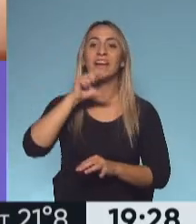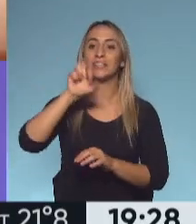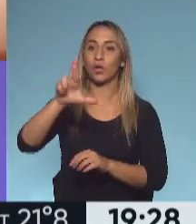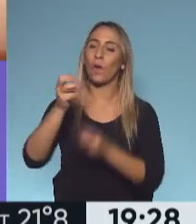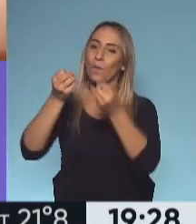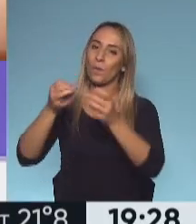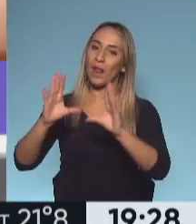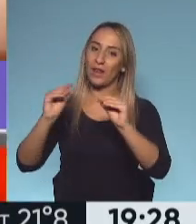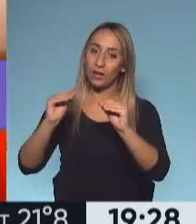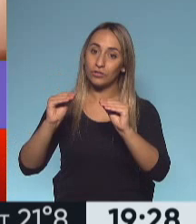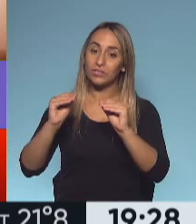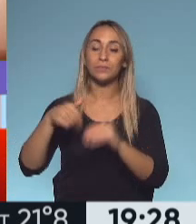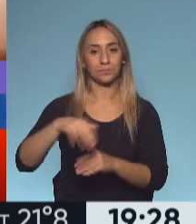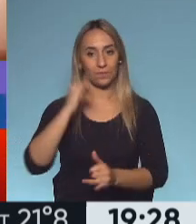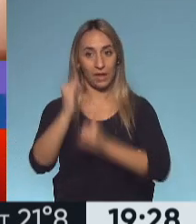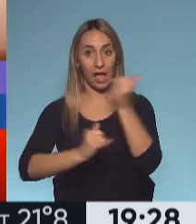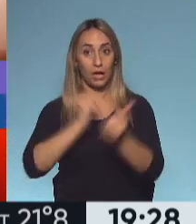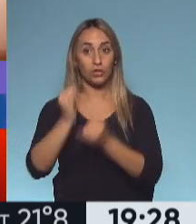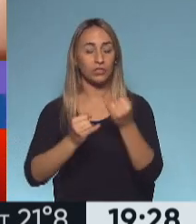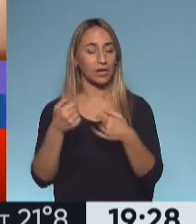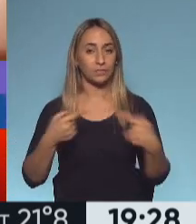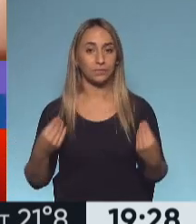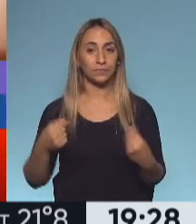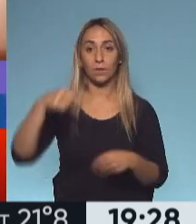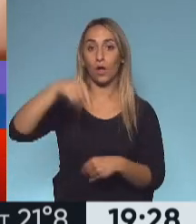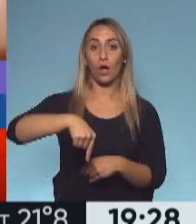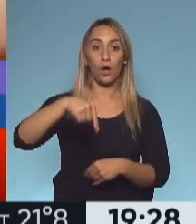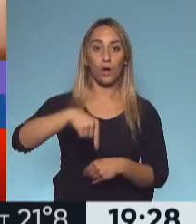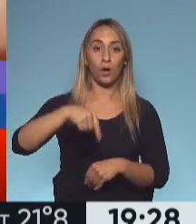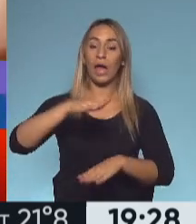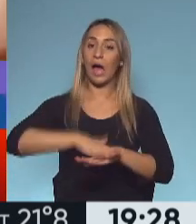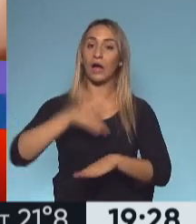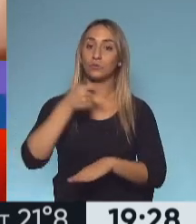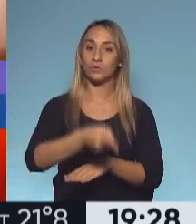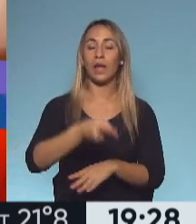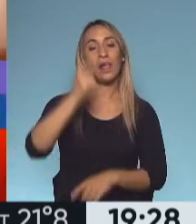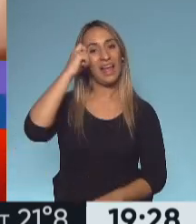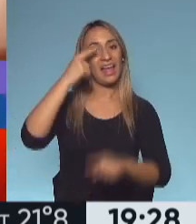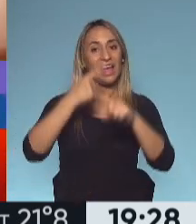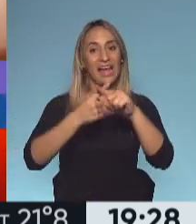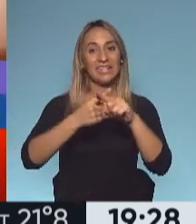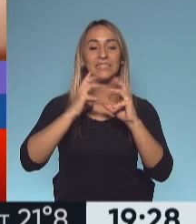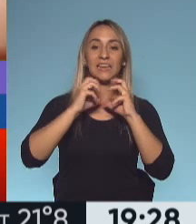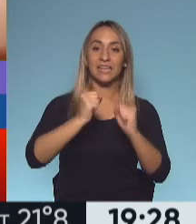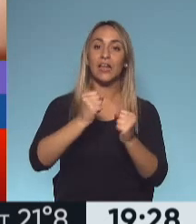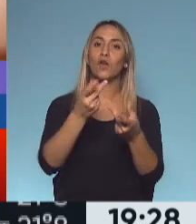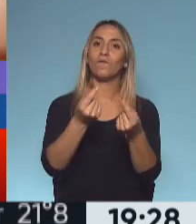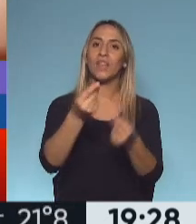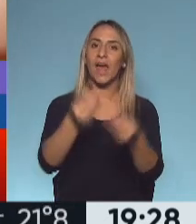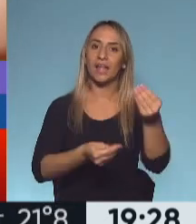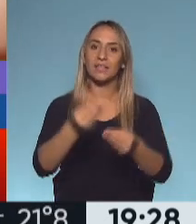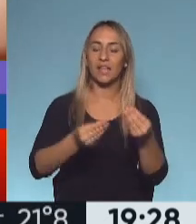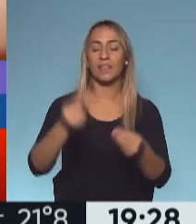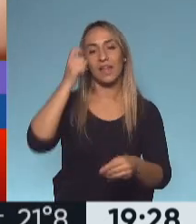Buenas noches. Vamos a contar, Ariel, que hoy fue procesado el exsecretario de Finanzas del gobierno de Mauricio